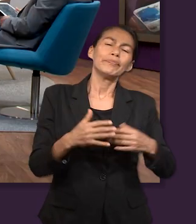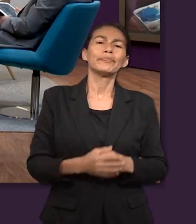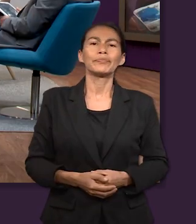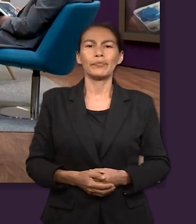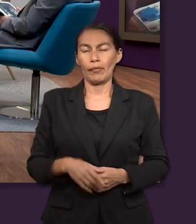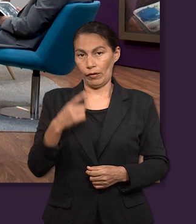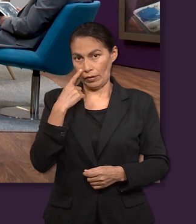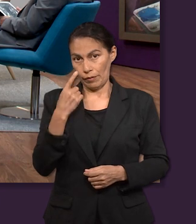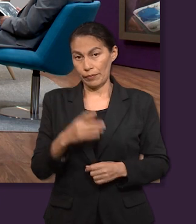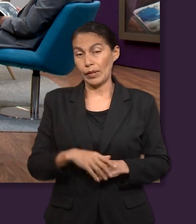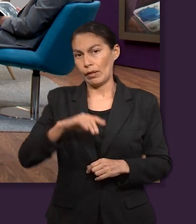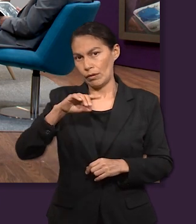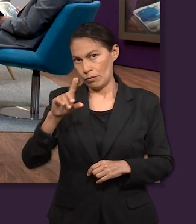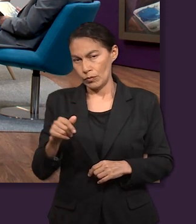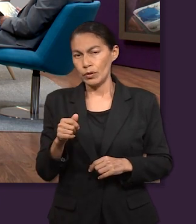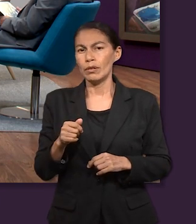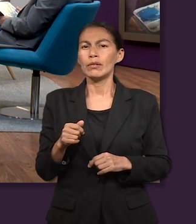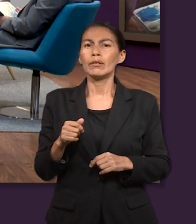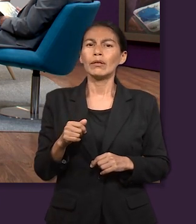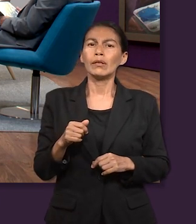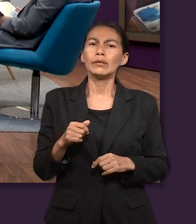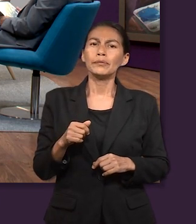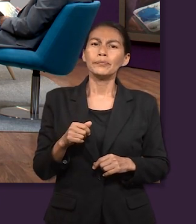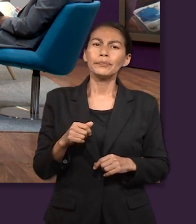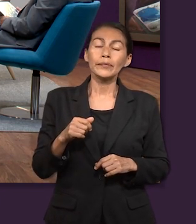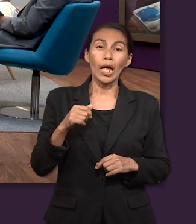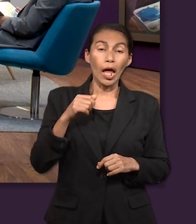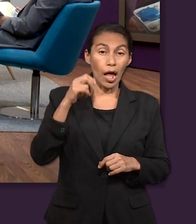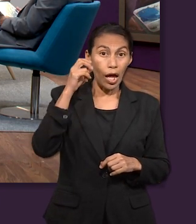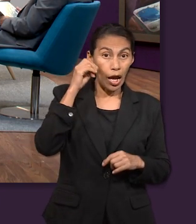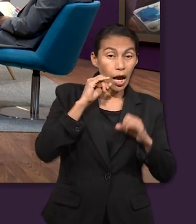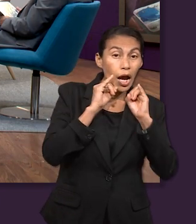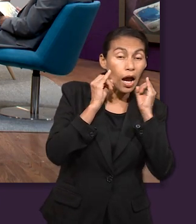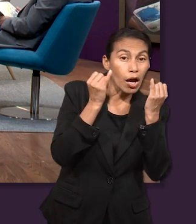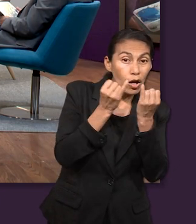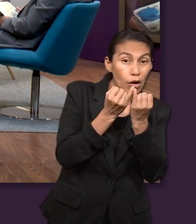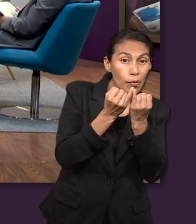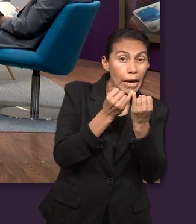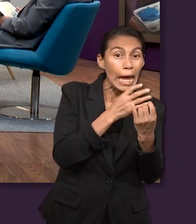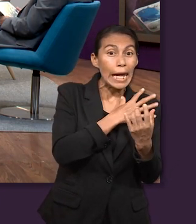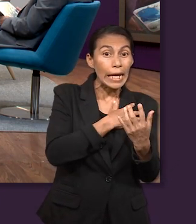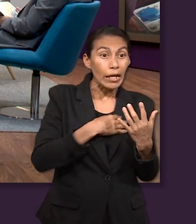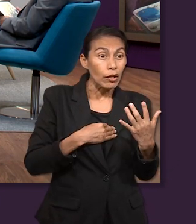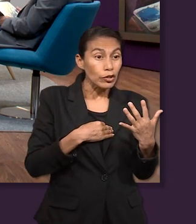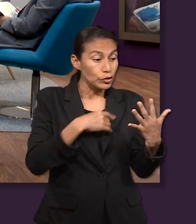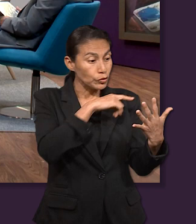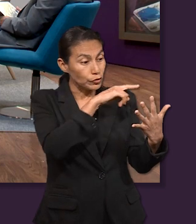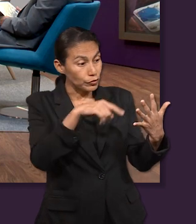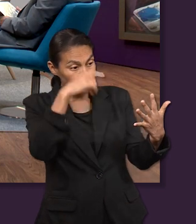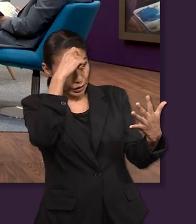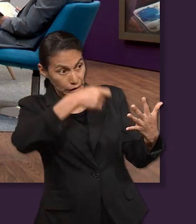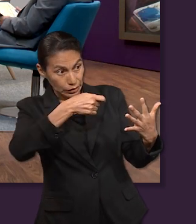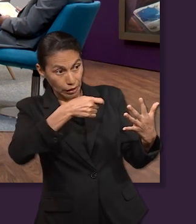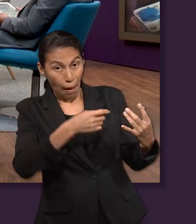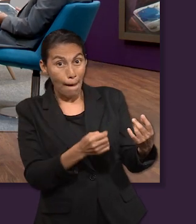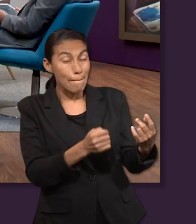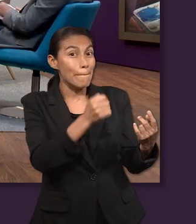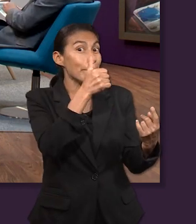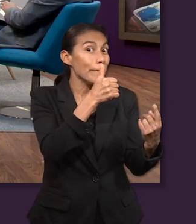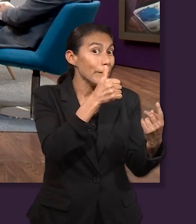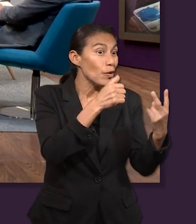Posterior a ello, viene lo que es la bendición a los hijos de Jacob. Ya bendijo a sus nietos,